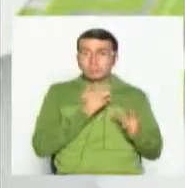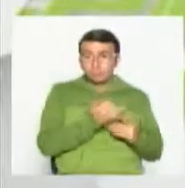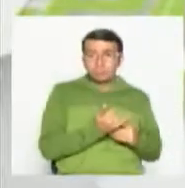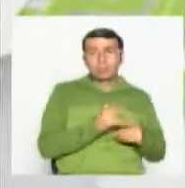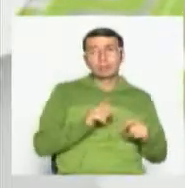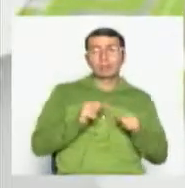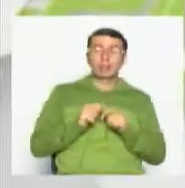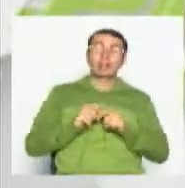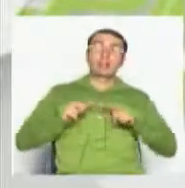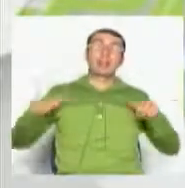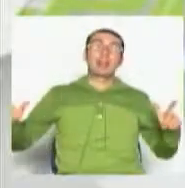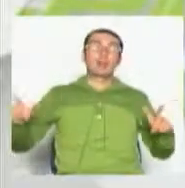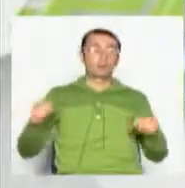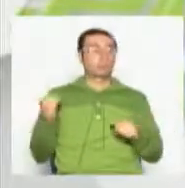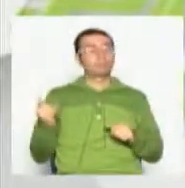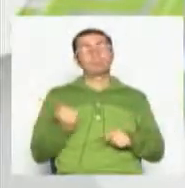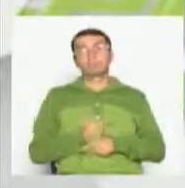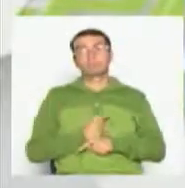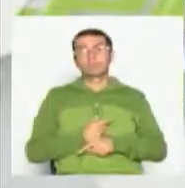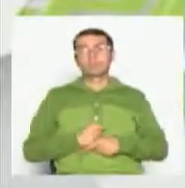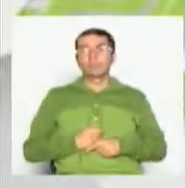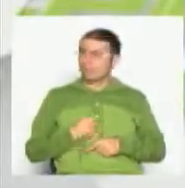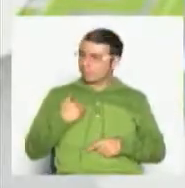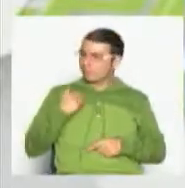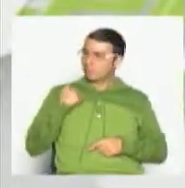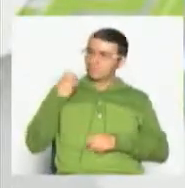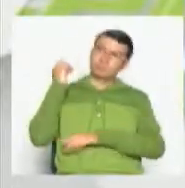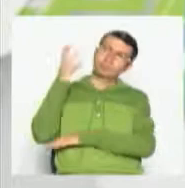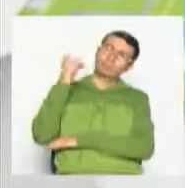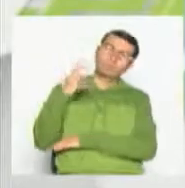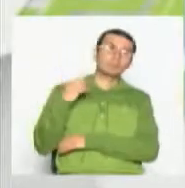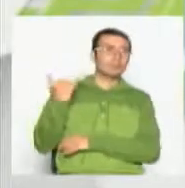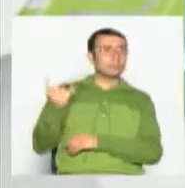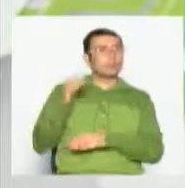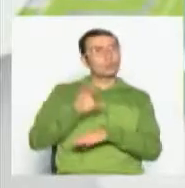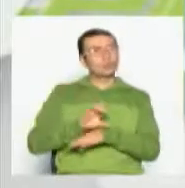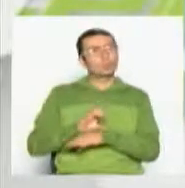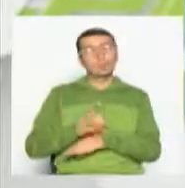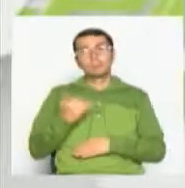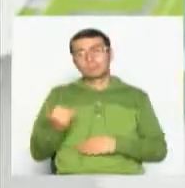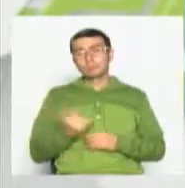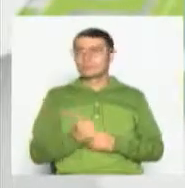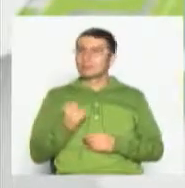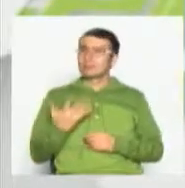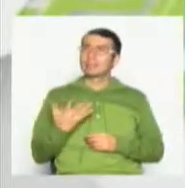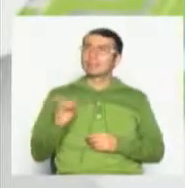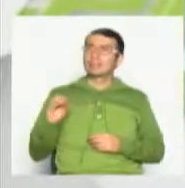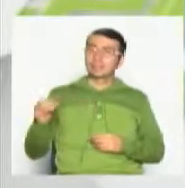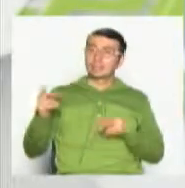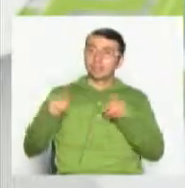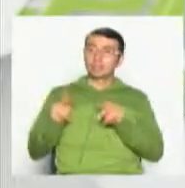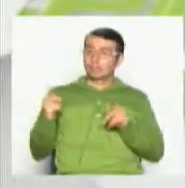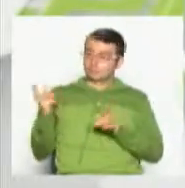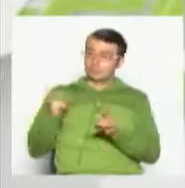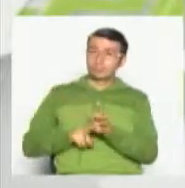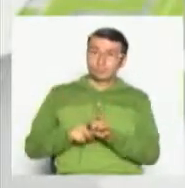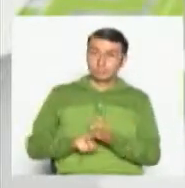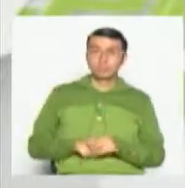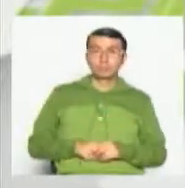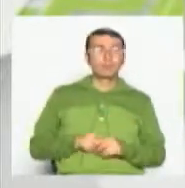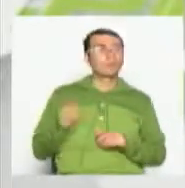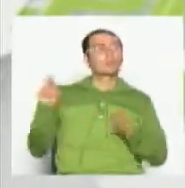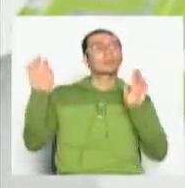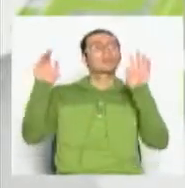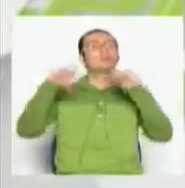nos están alejando de los propios. Estuve en un congreso hace poco en una ciudad, y eran 500 personas en el auditorio, no les miento, 300